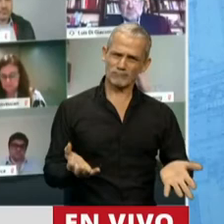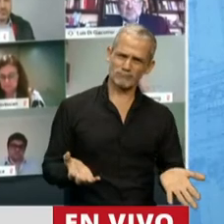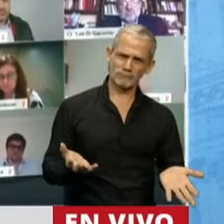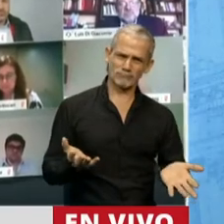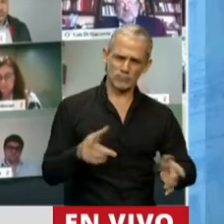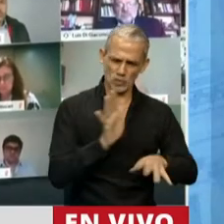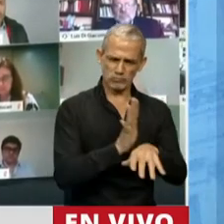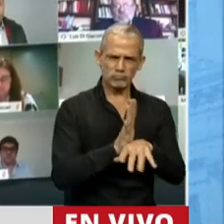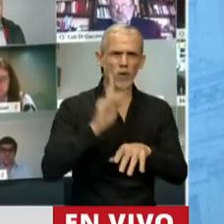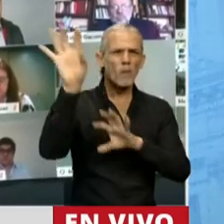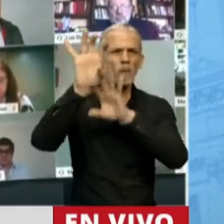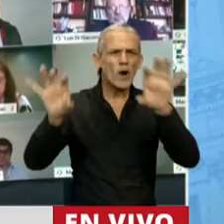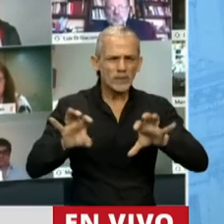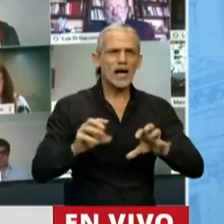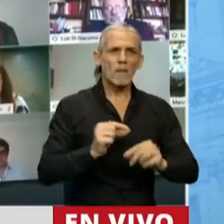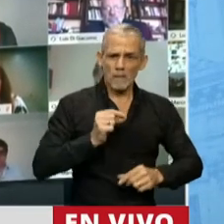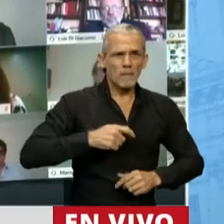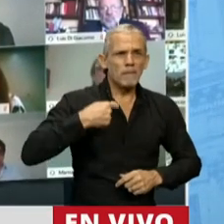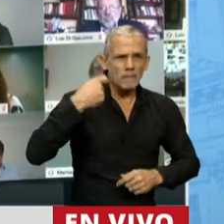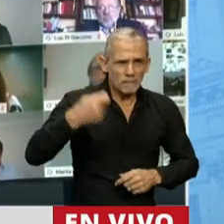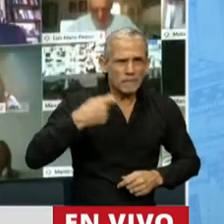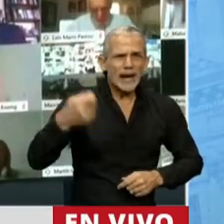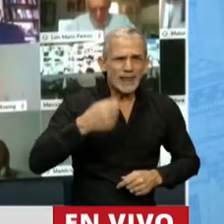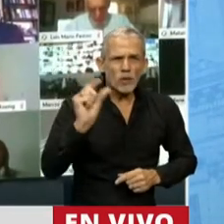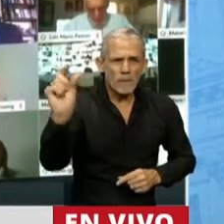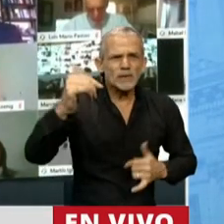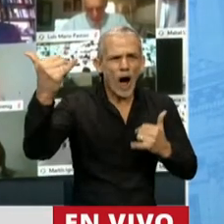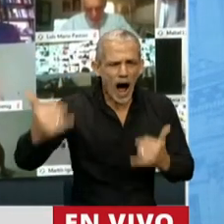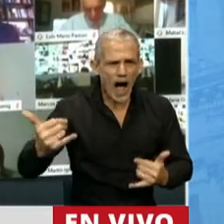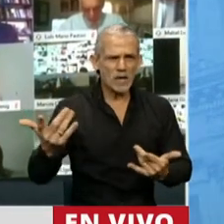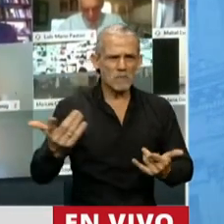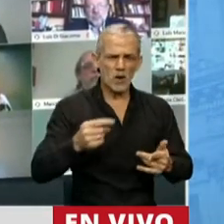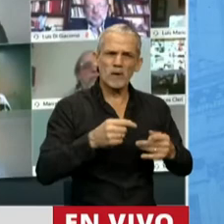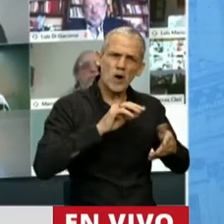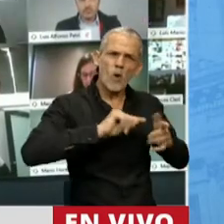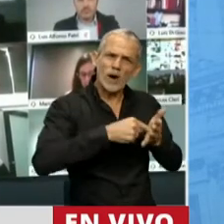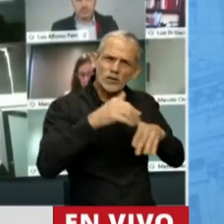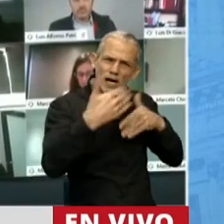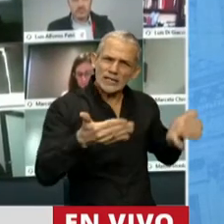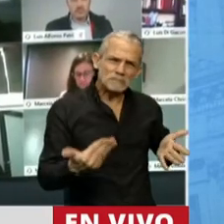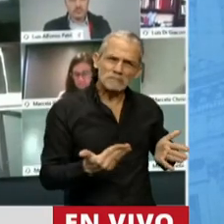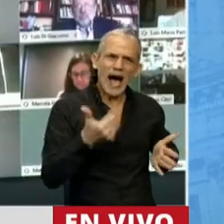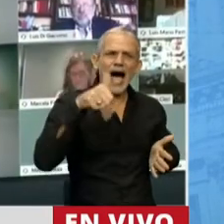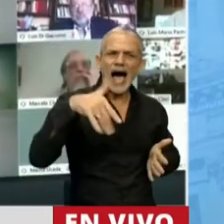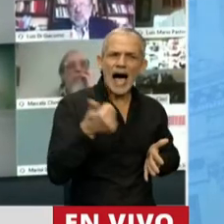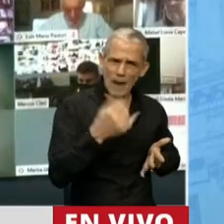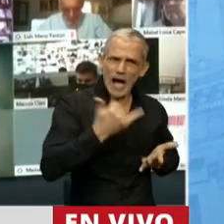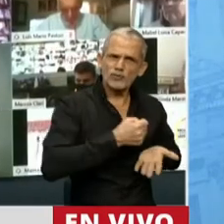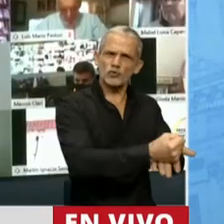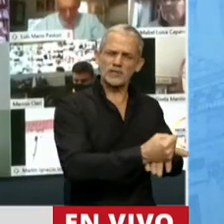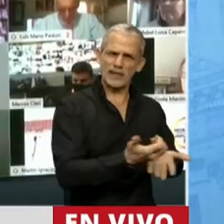interior había préstamos para cubrir el déficit de subsidio de transporte y para el Lamba y el Cava había subsidio.